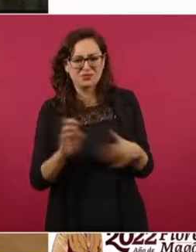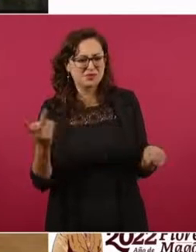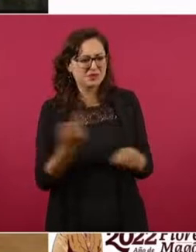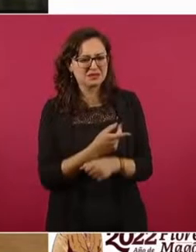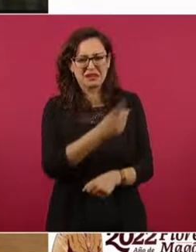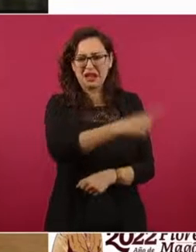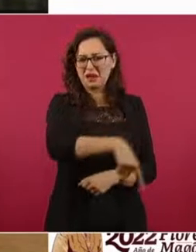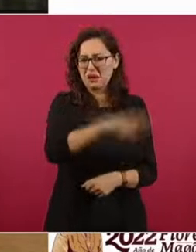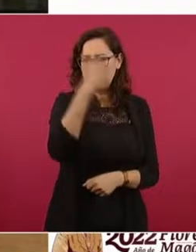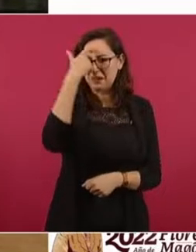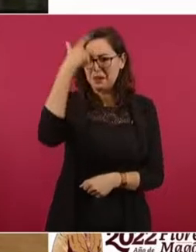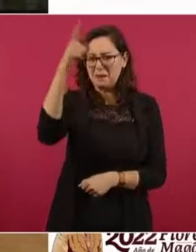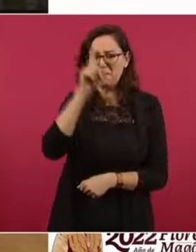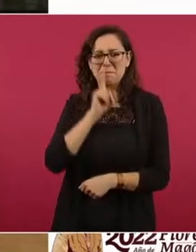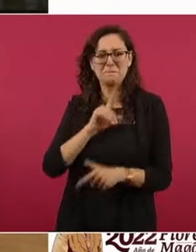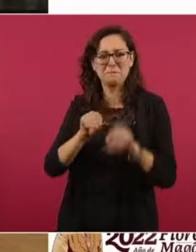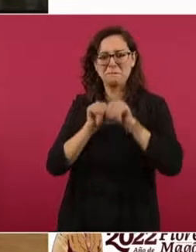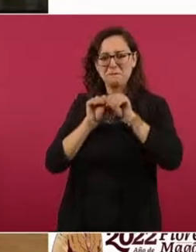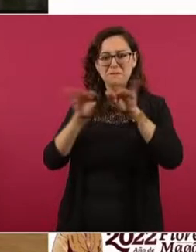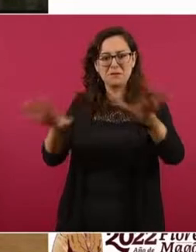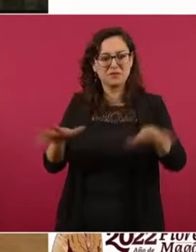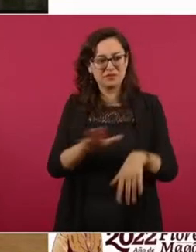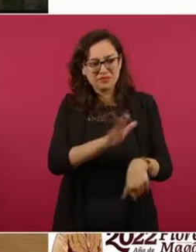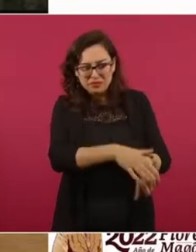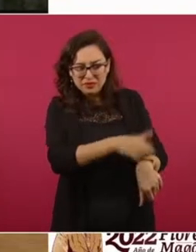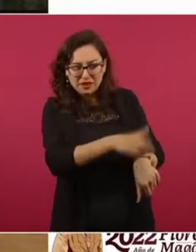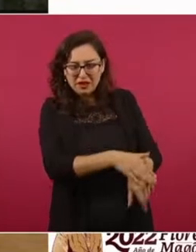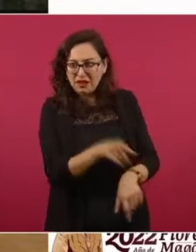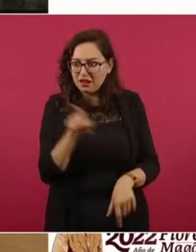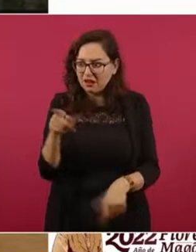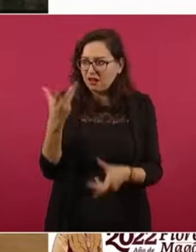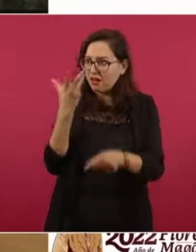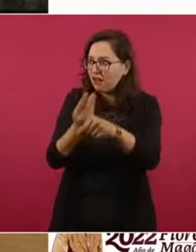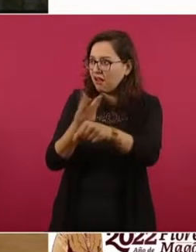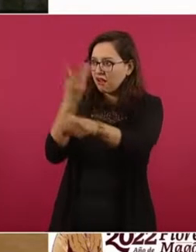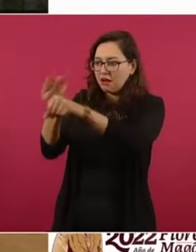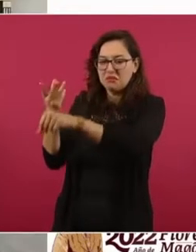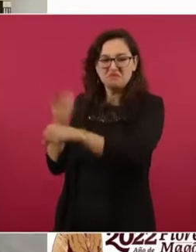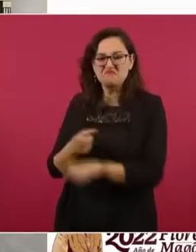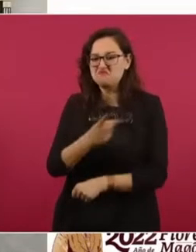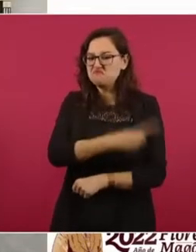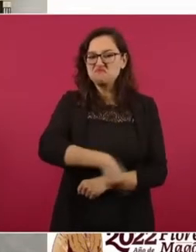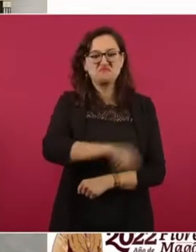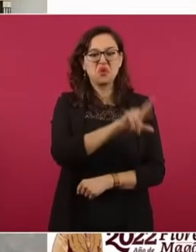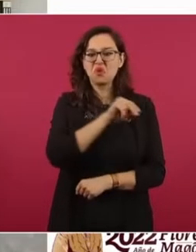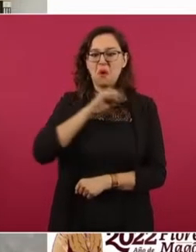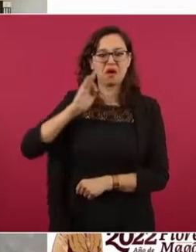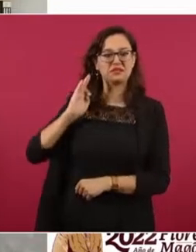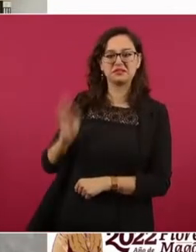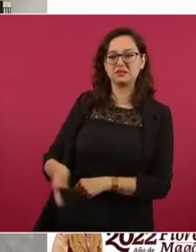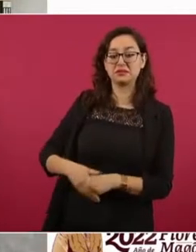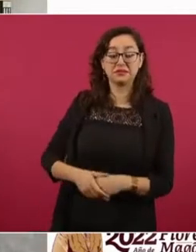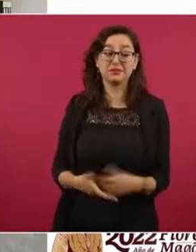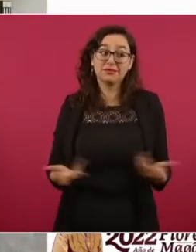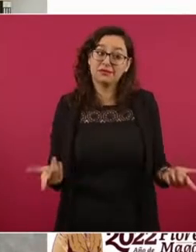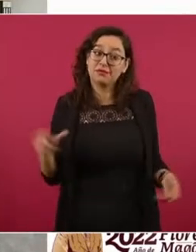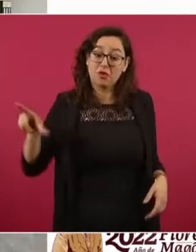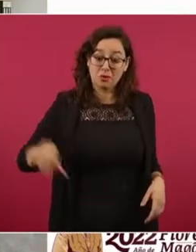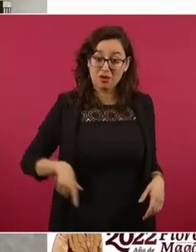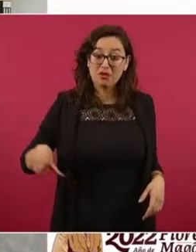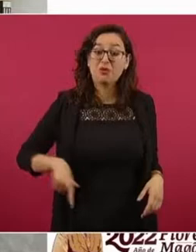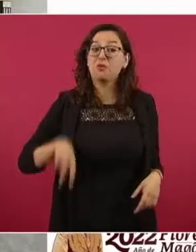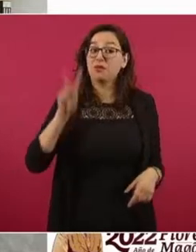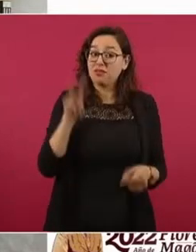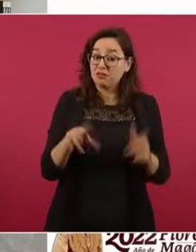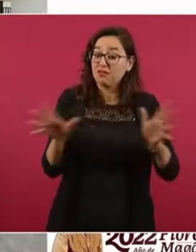pues son incapaces de reconocer que este gobierno está comprometido con la cultura, las artes y que